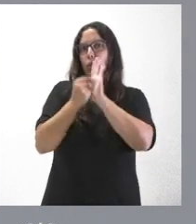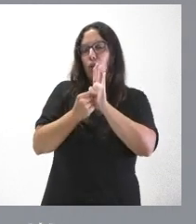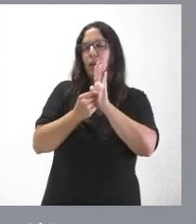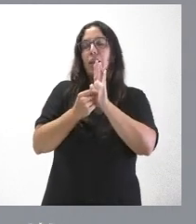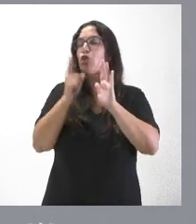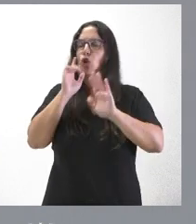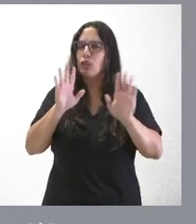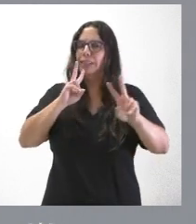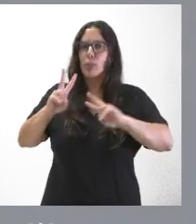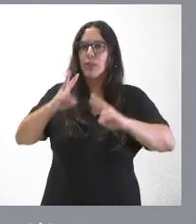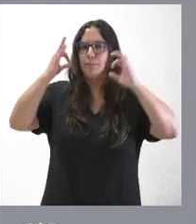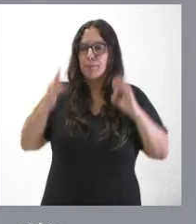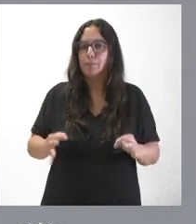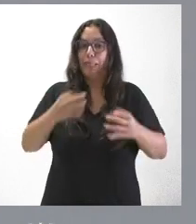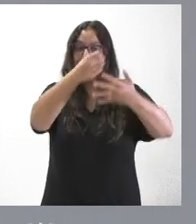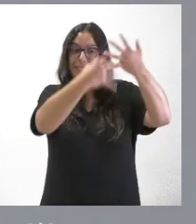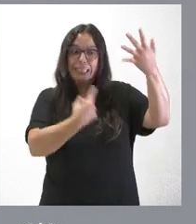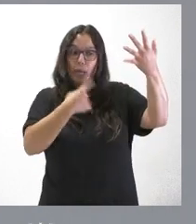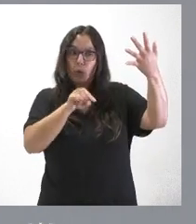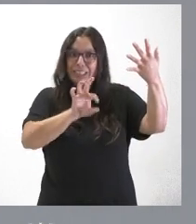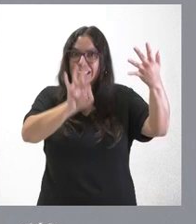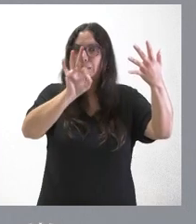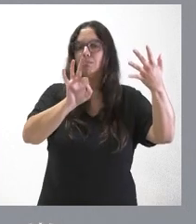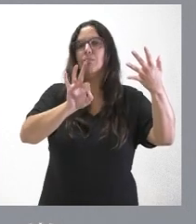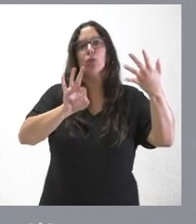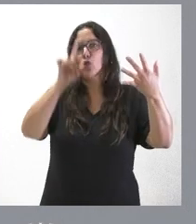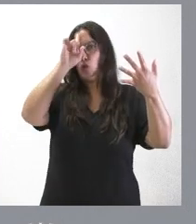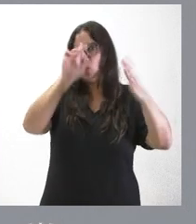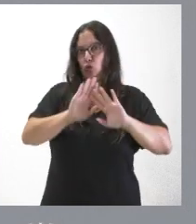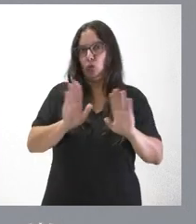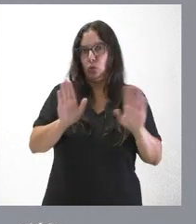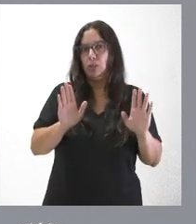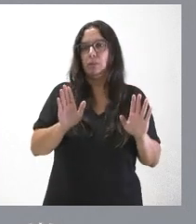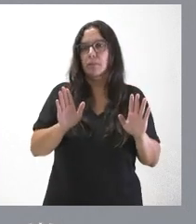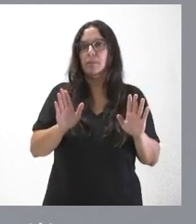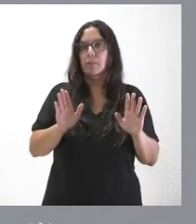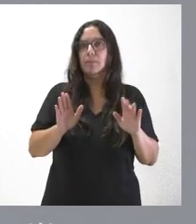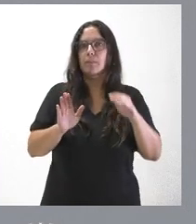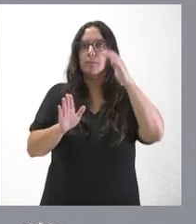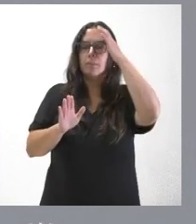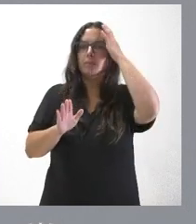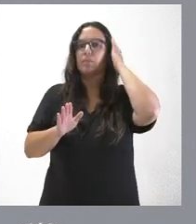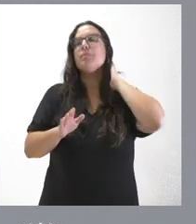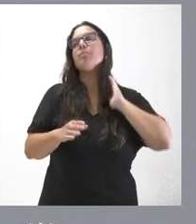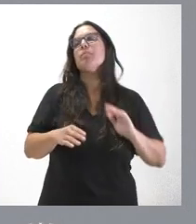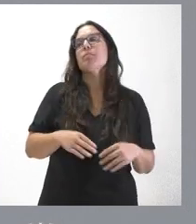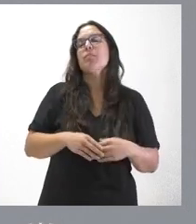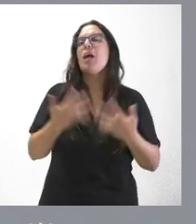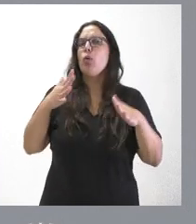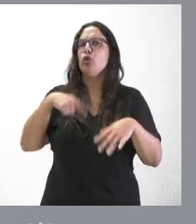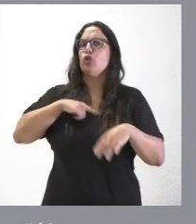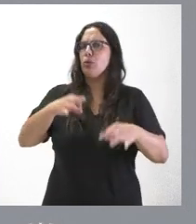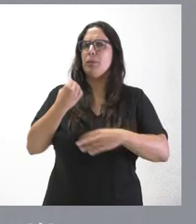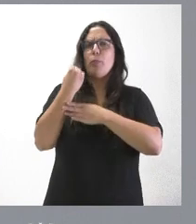pero no le sé si en todo este listado hay algunos de los que usted cita y por los cuales tendremos verdadera vocación, como usted sabe, en esta tierra. Me